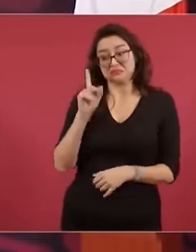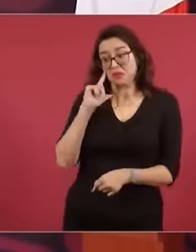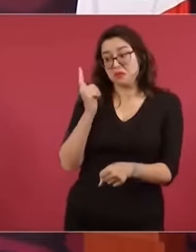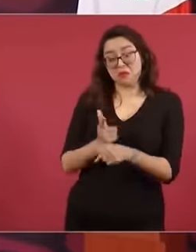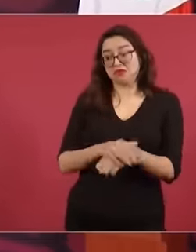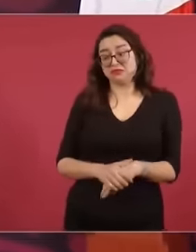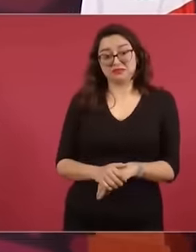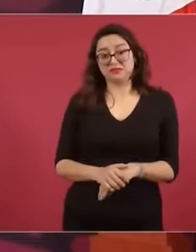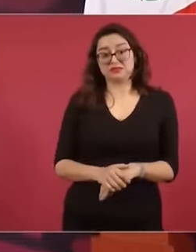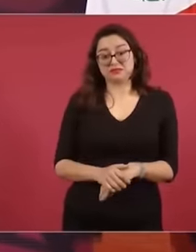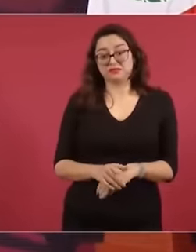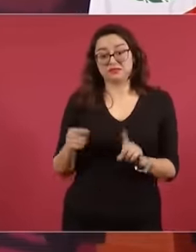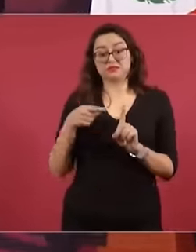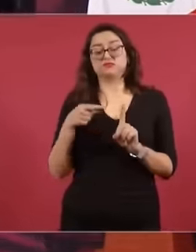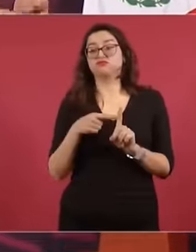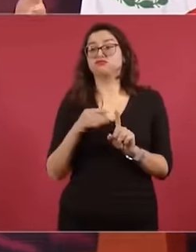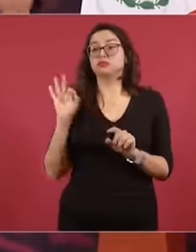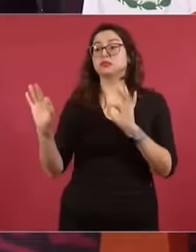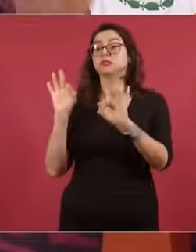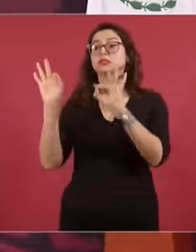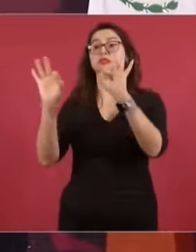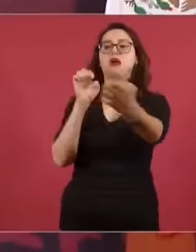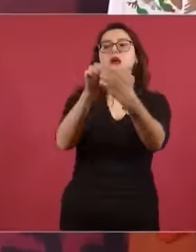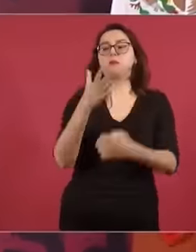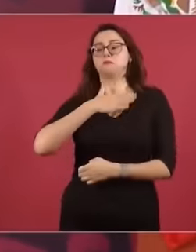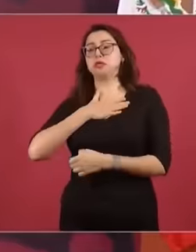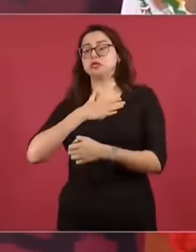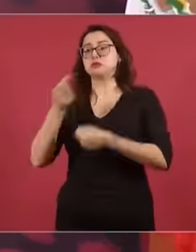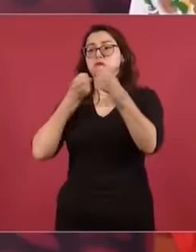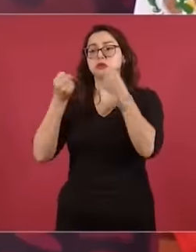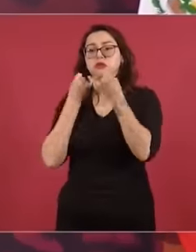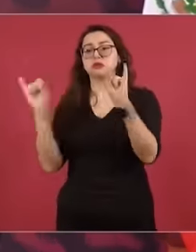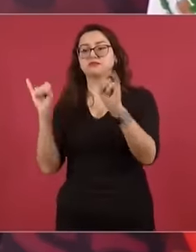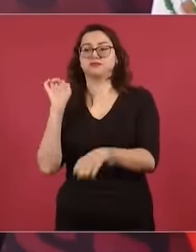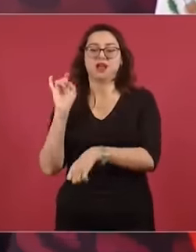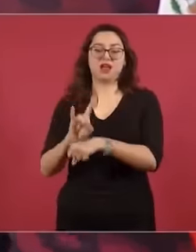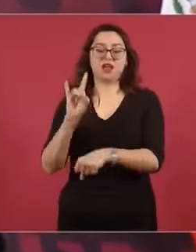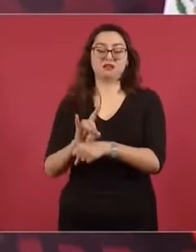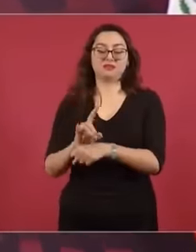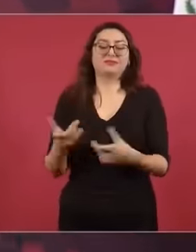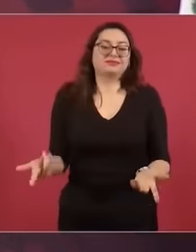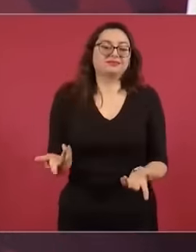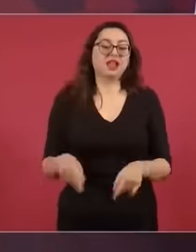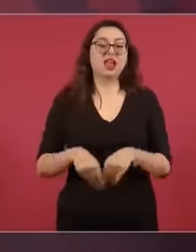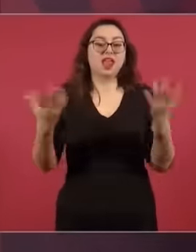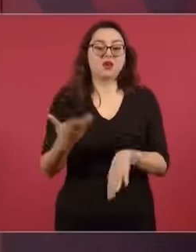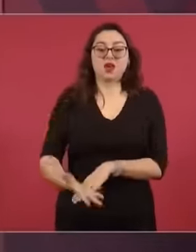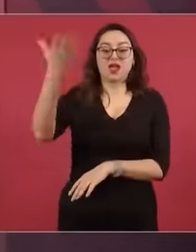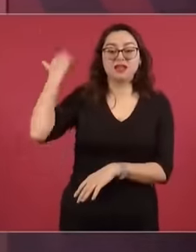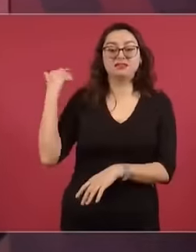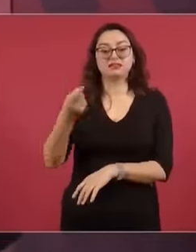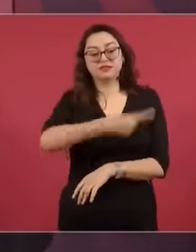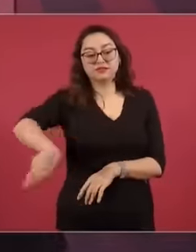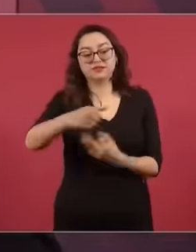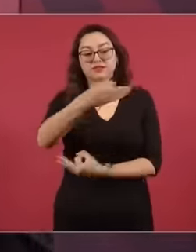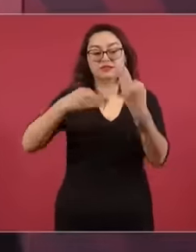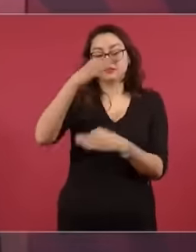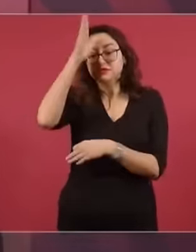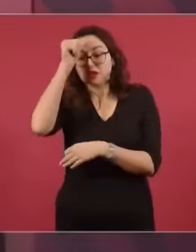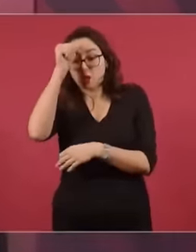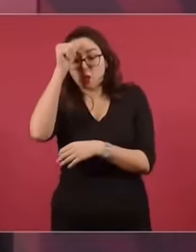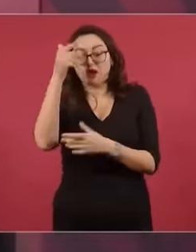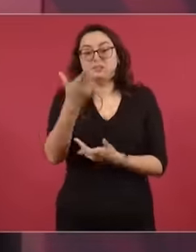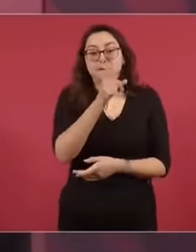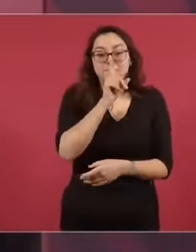hacía creer a muchos de que hacía un periodismo independiente. Y también como en aquel entonces no había nada, todo estaba completamente controlado.